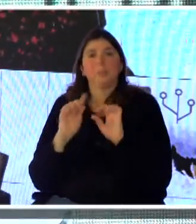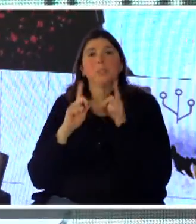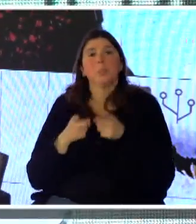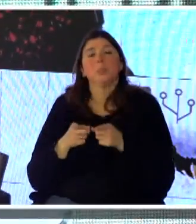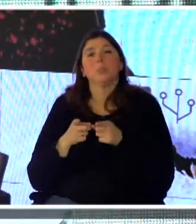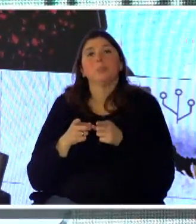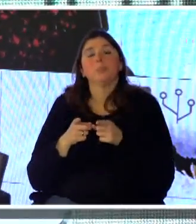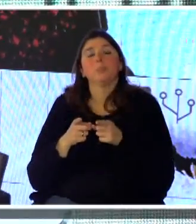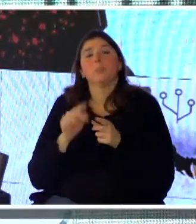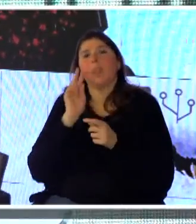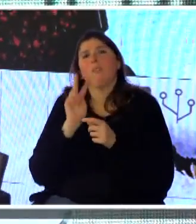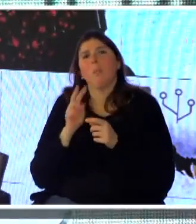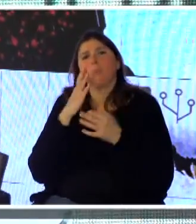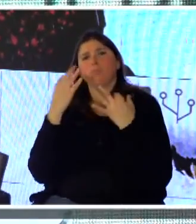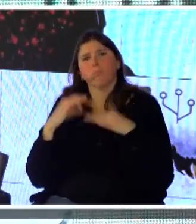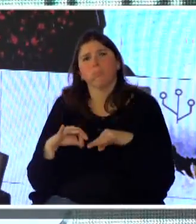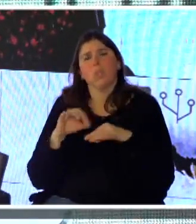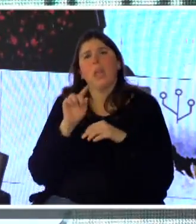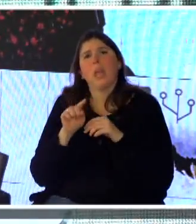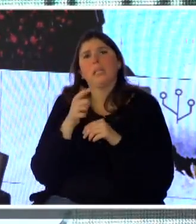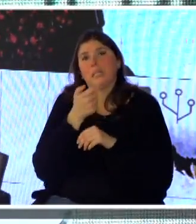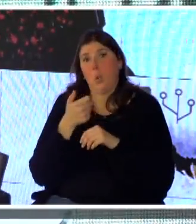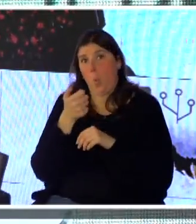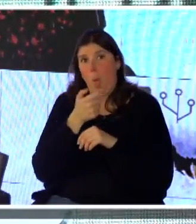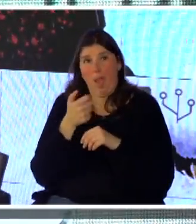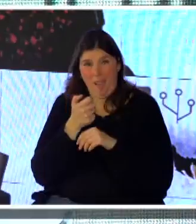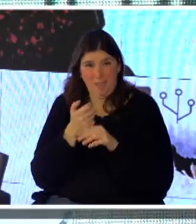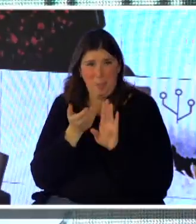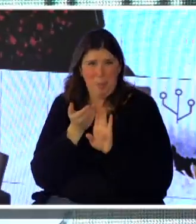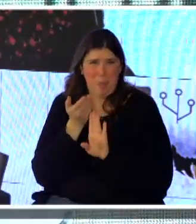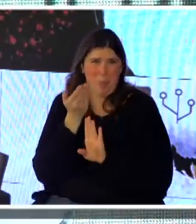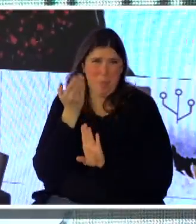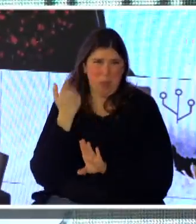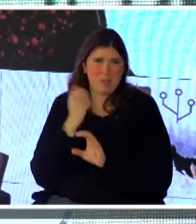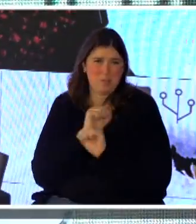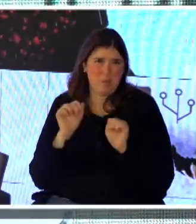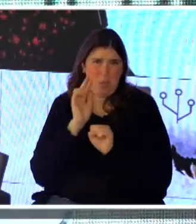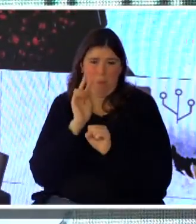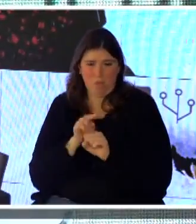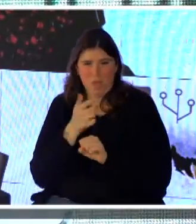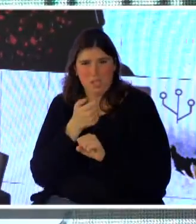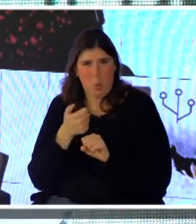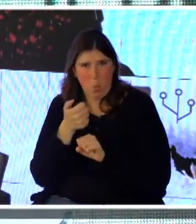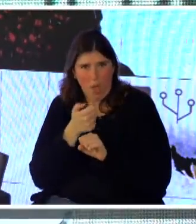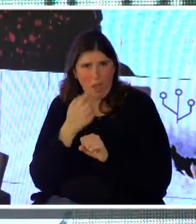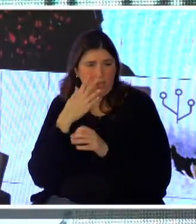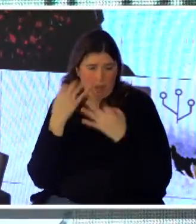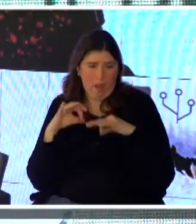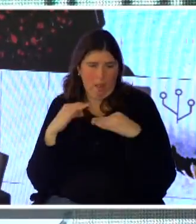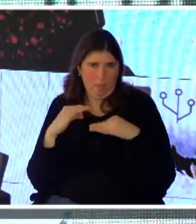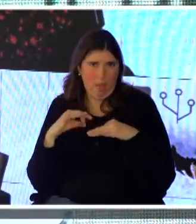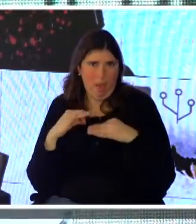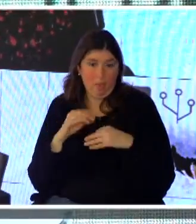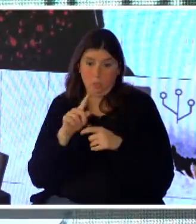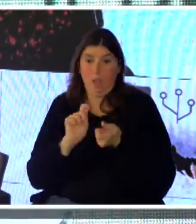También vemos la presencia, digamos, del celular ganando poder cada vez más. Ya es una realidad, digamos, eso también está